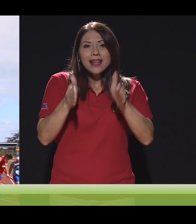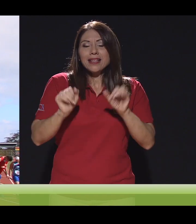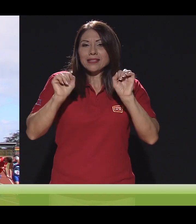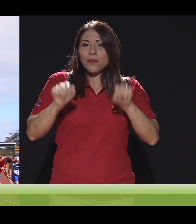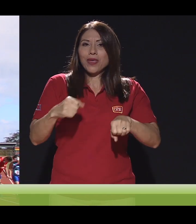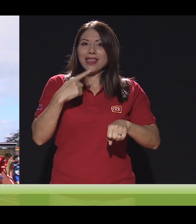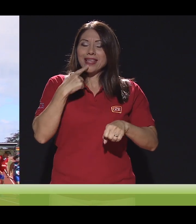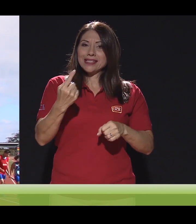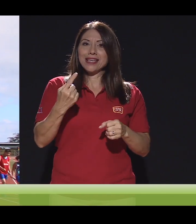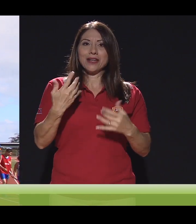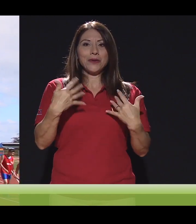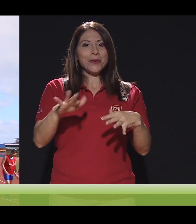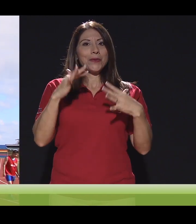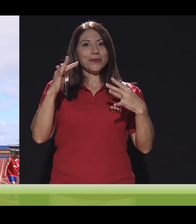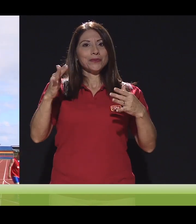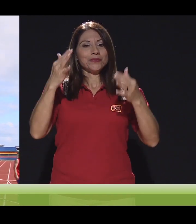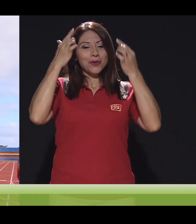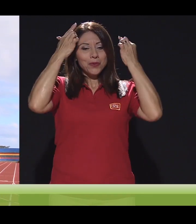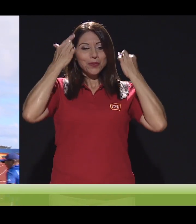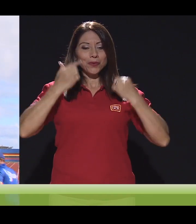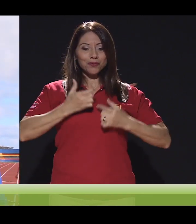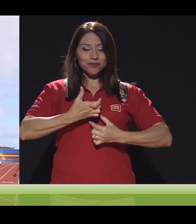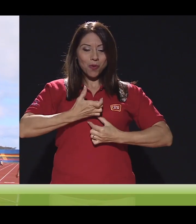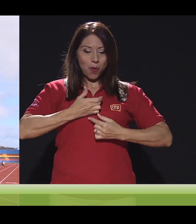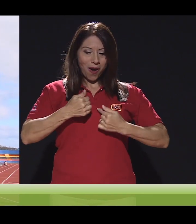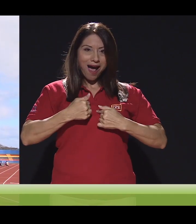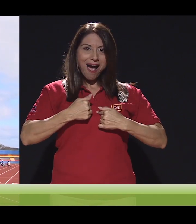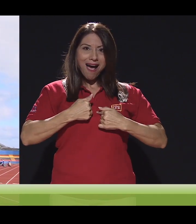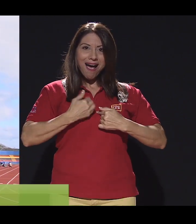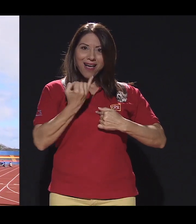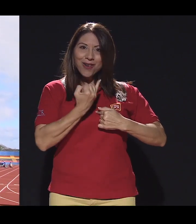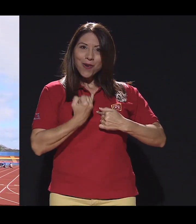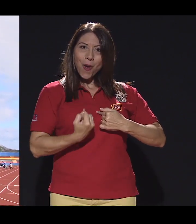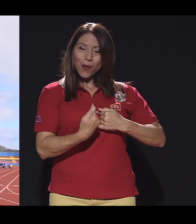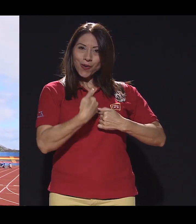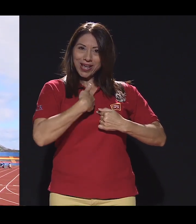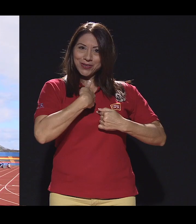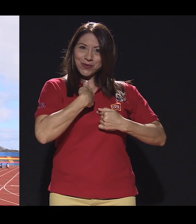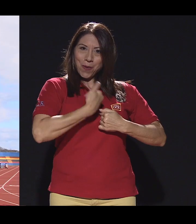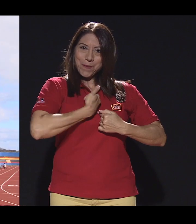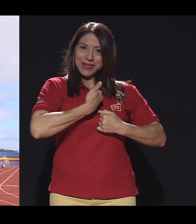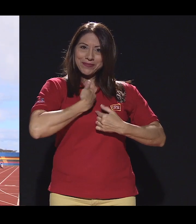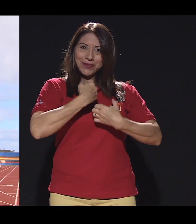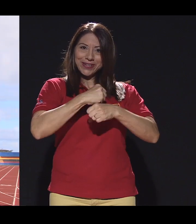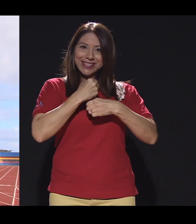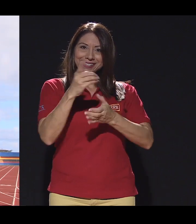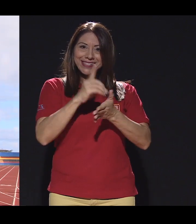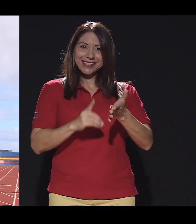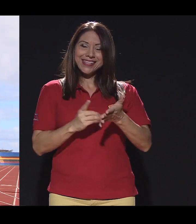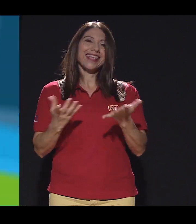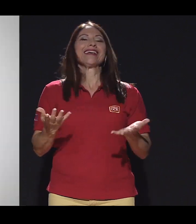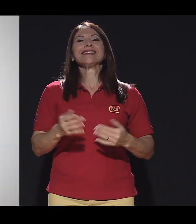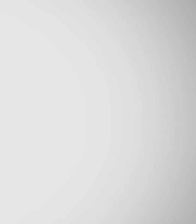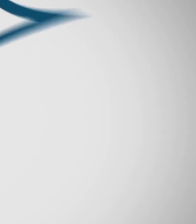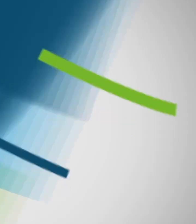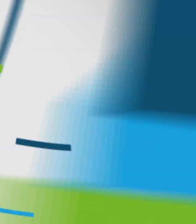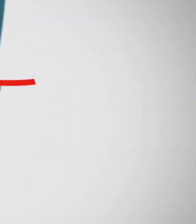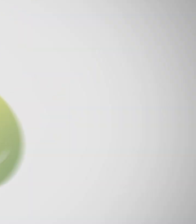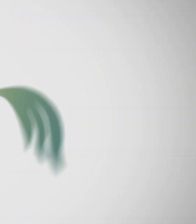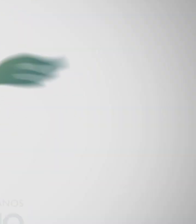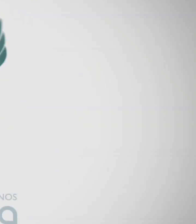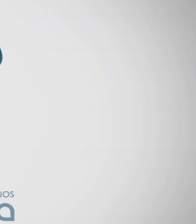pueden recibir una medalla con el logo que yo diseñé.